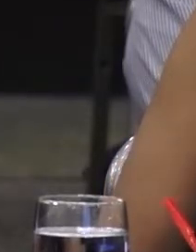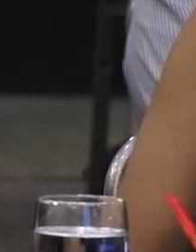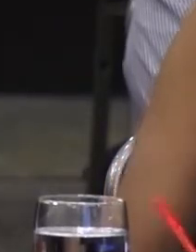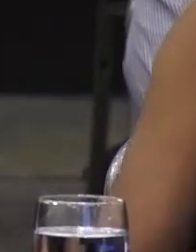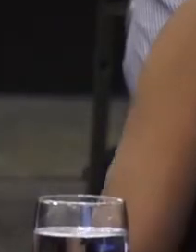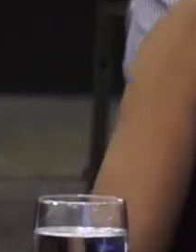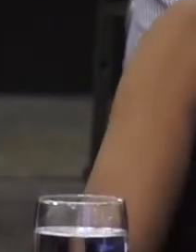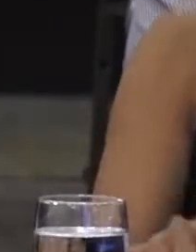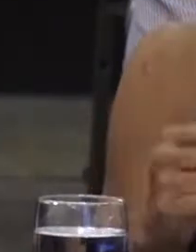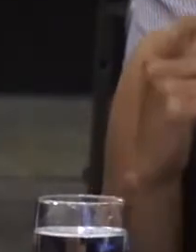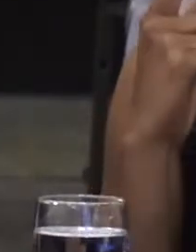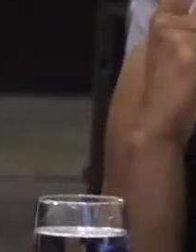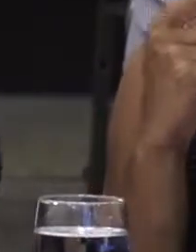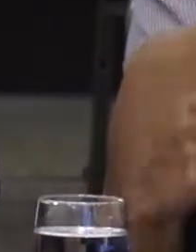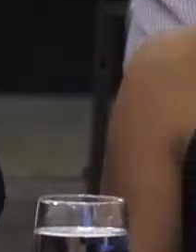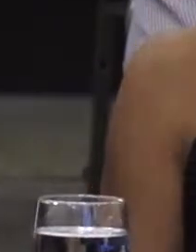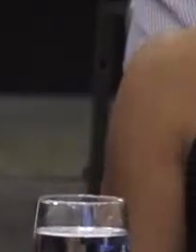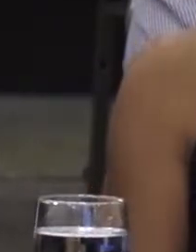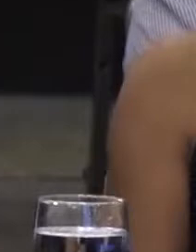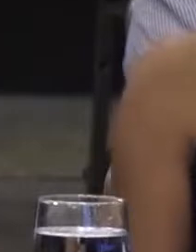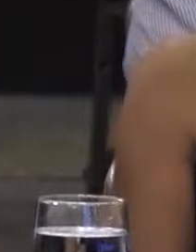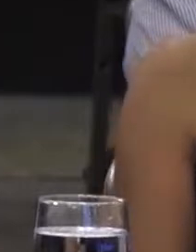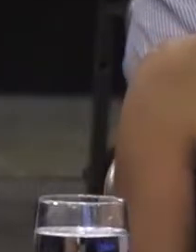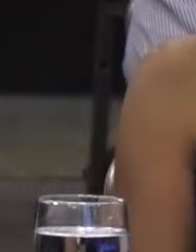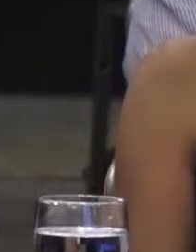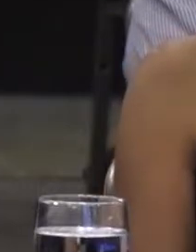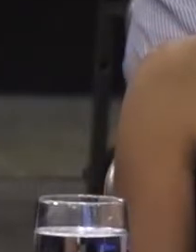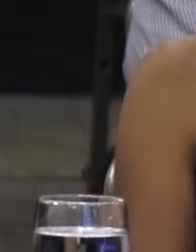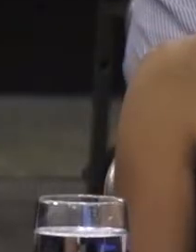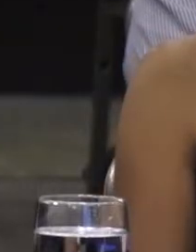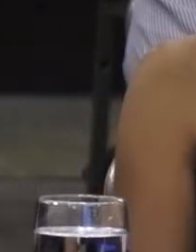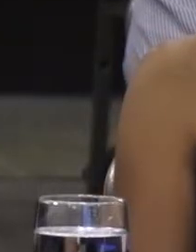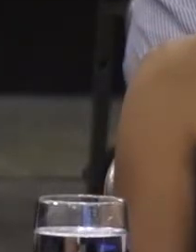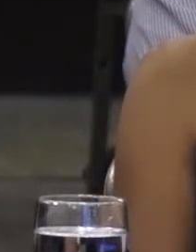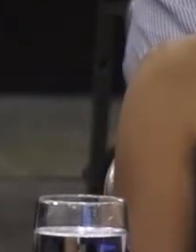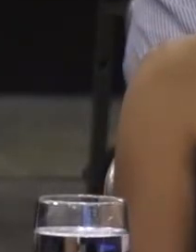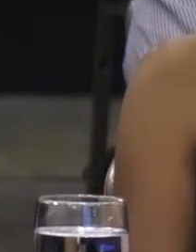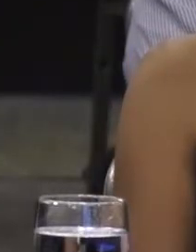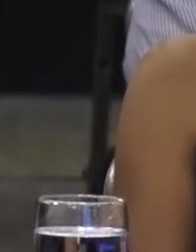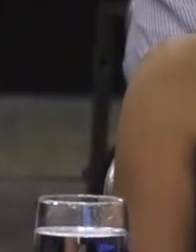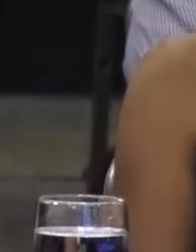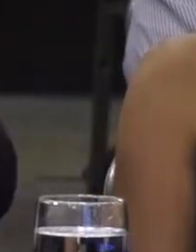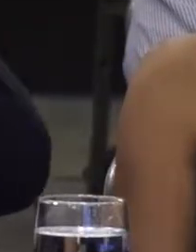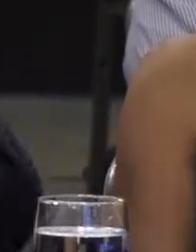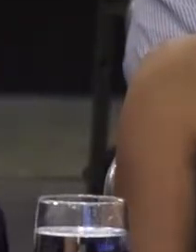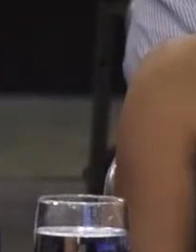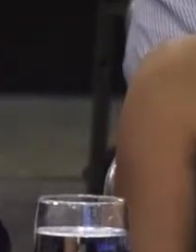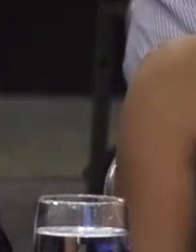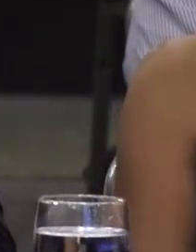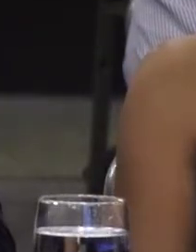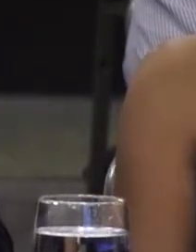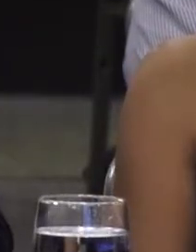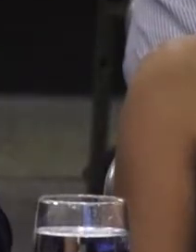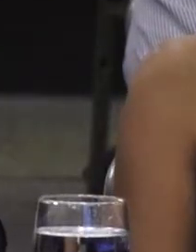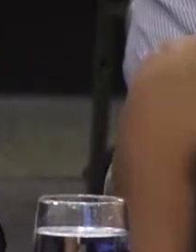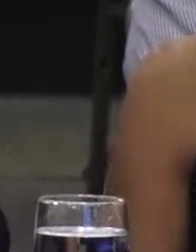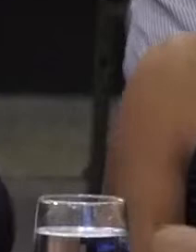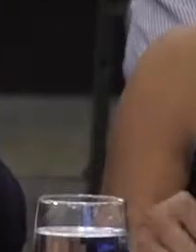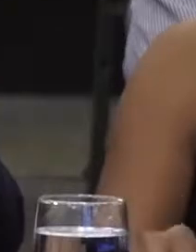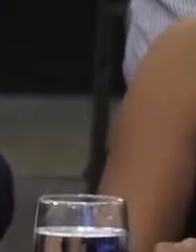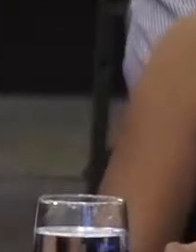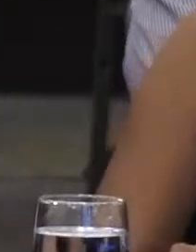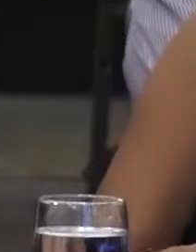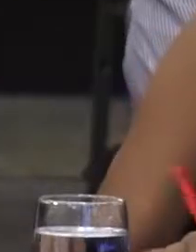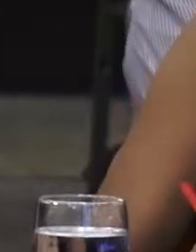Sabemos, con respecto al porcentaje de personas que ingresan a la universidad del 1%, está garantizado según las normativas. Pero hemos hecho